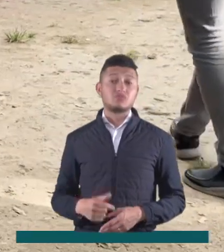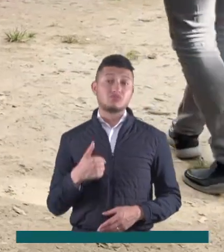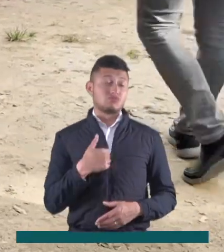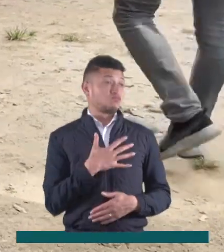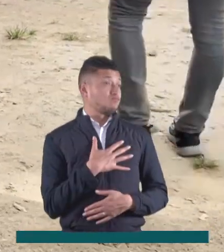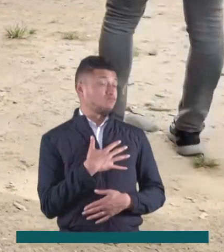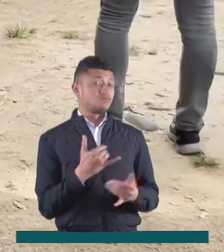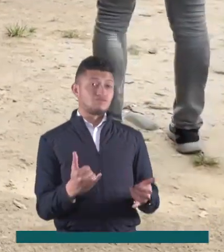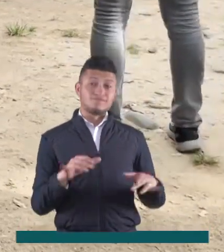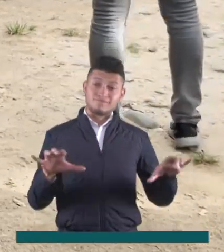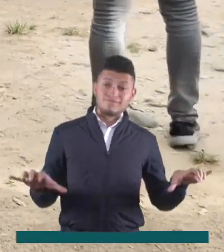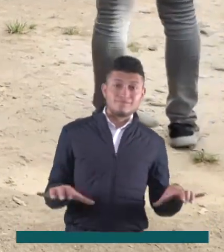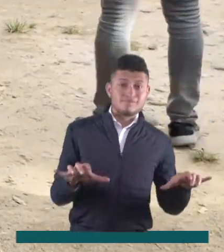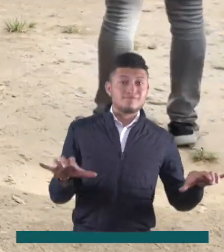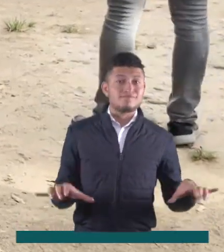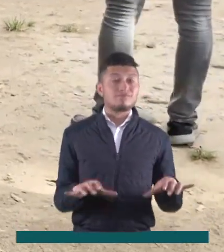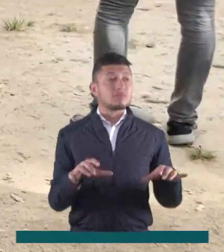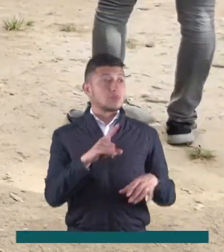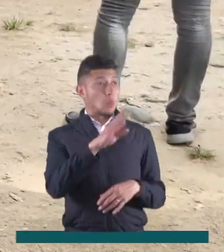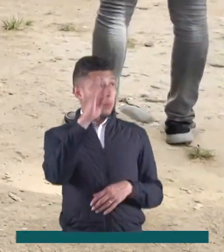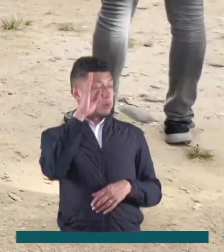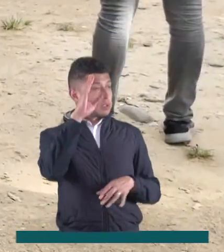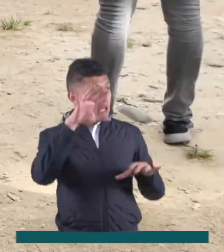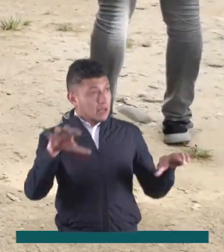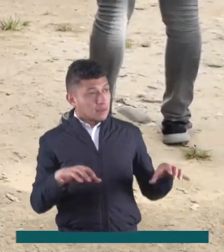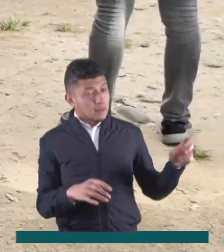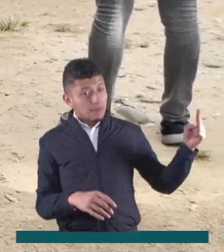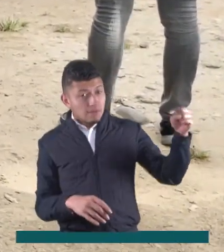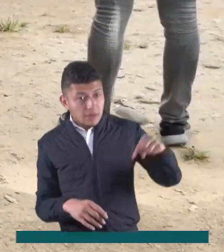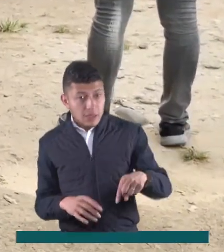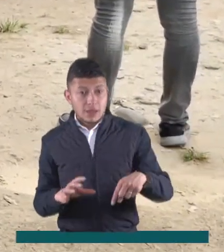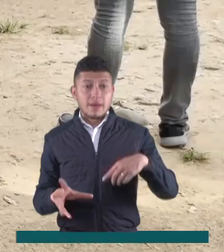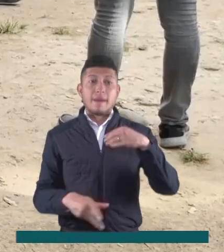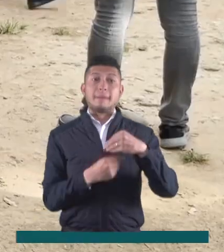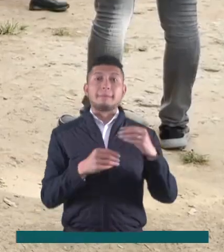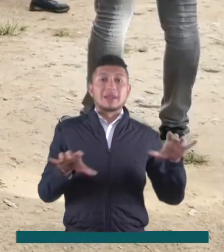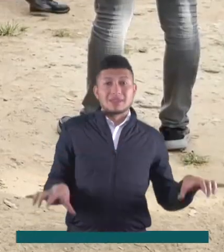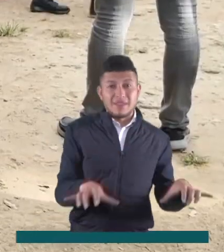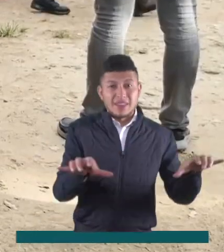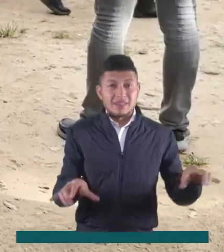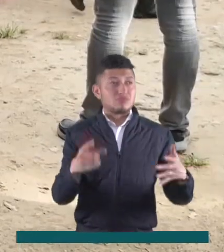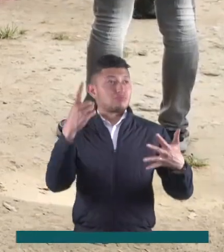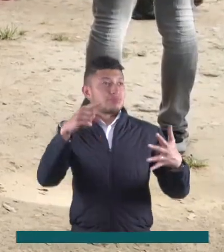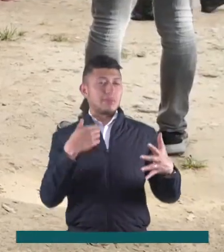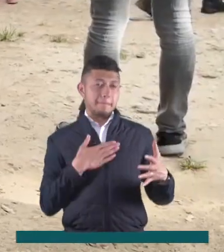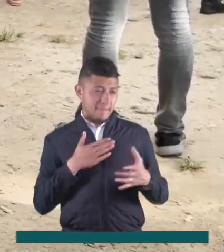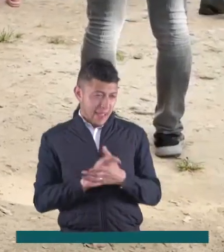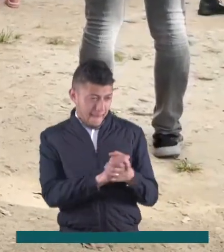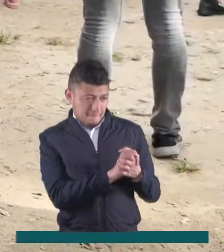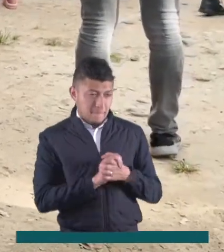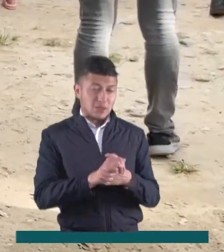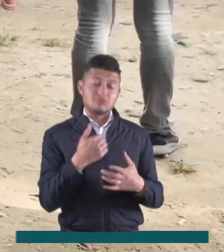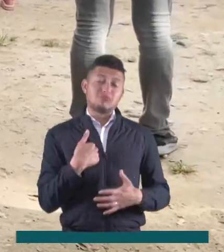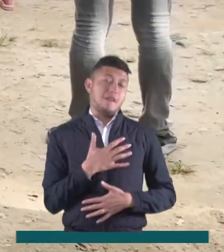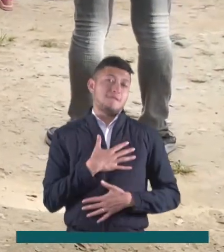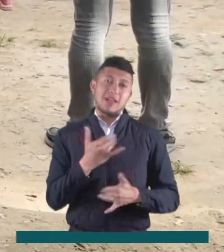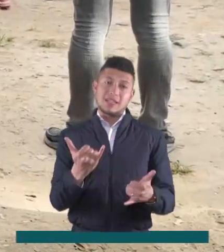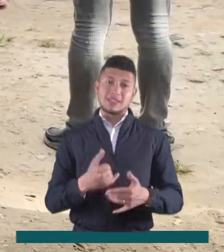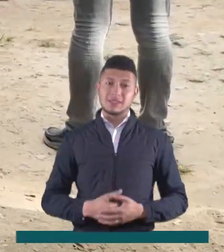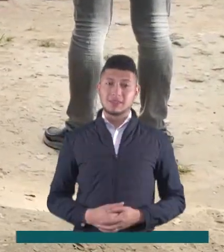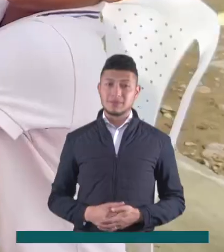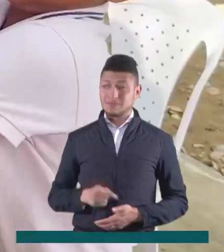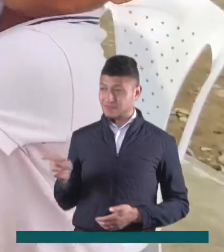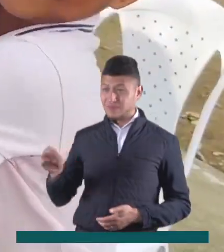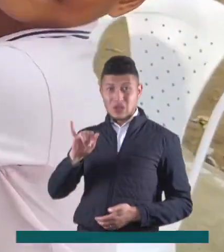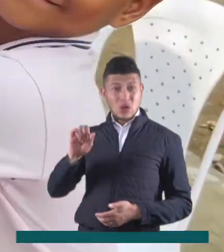feliz por esta actividad que viene la policía y también hacerle las actividades a mis amiguitos y estoy